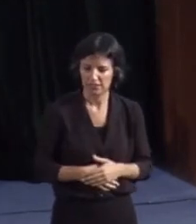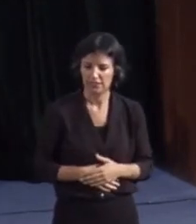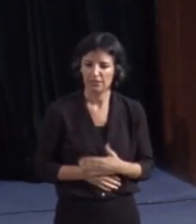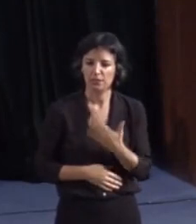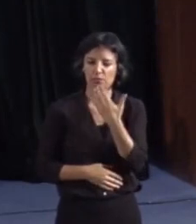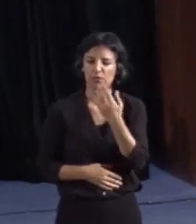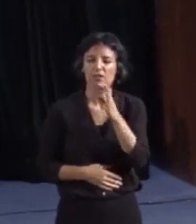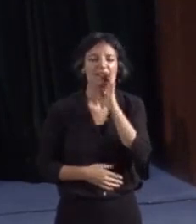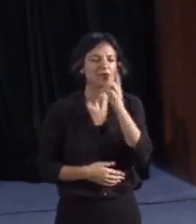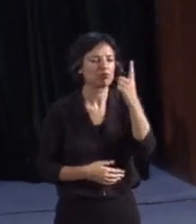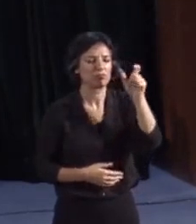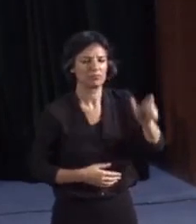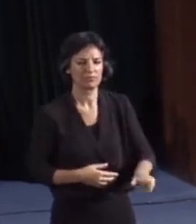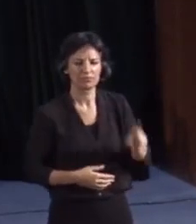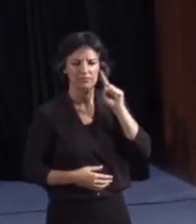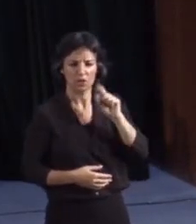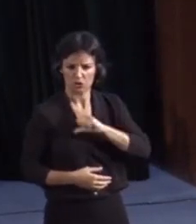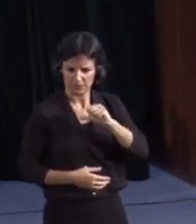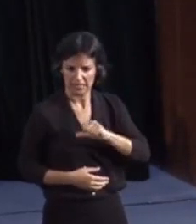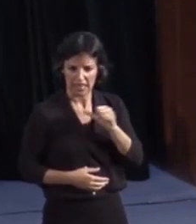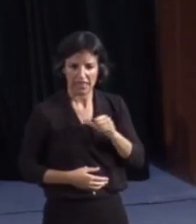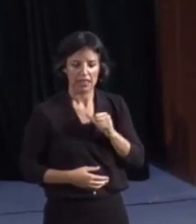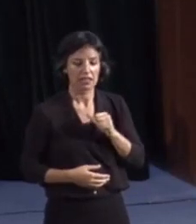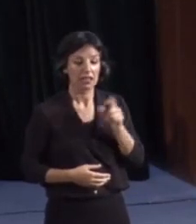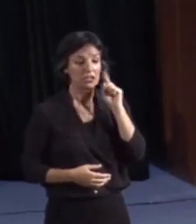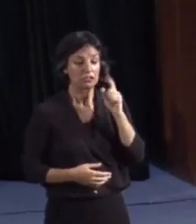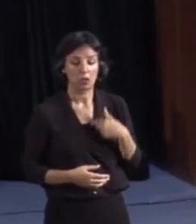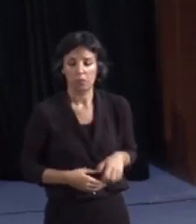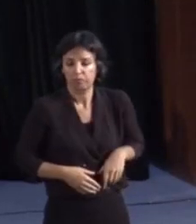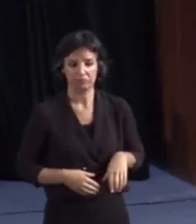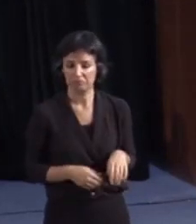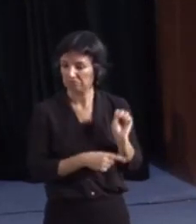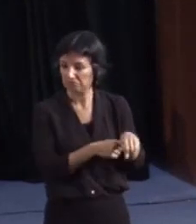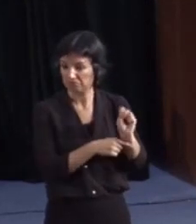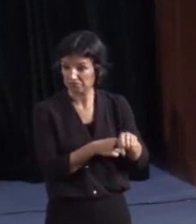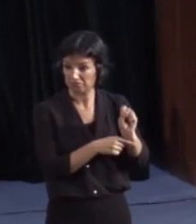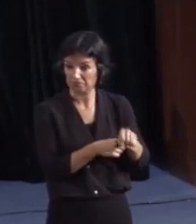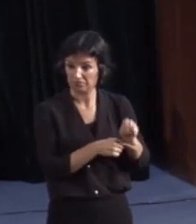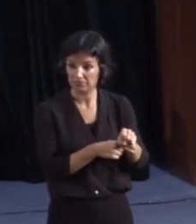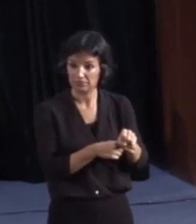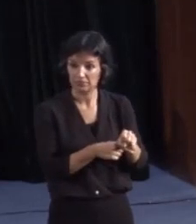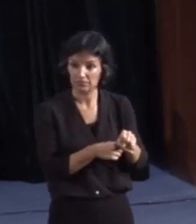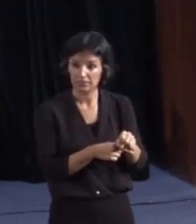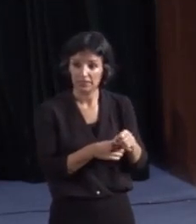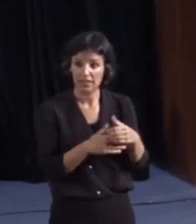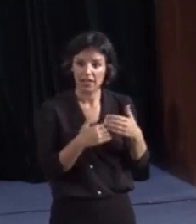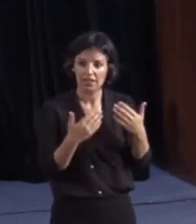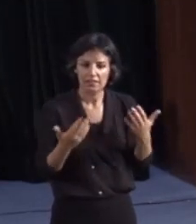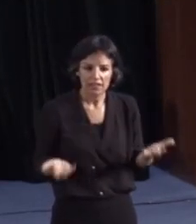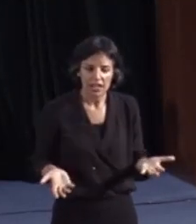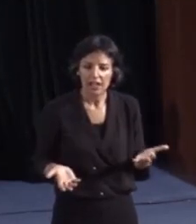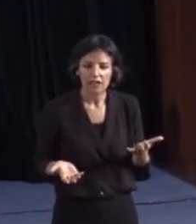visto una persona que en un hospital no se tiene en cuenta su diversidad y esto es por la incapacidad de aplicar